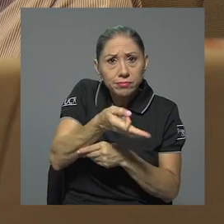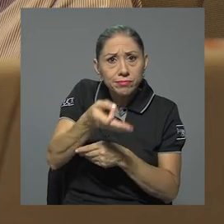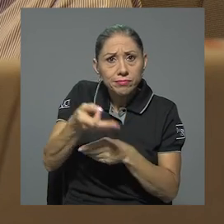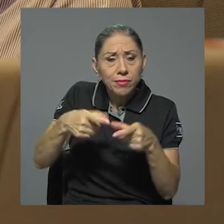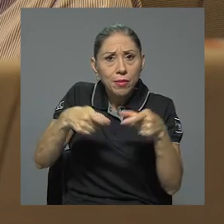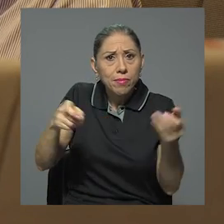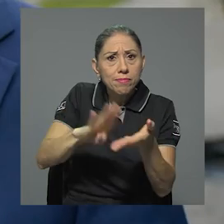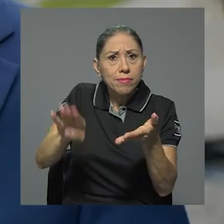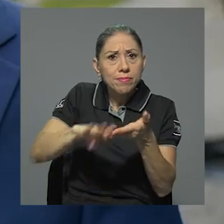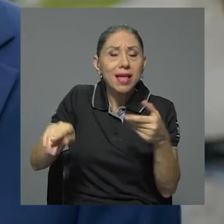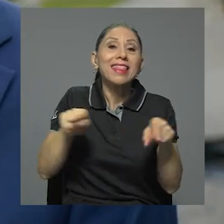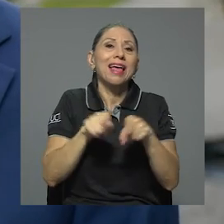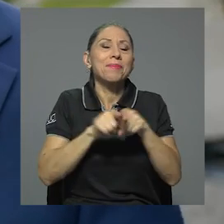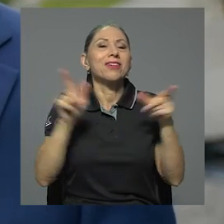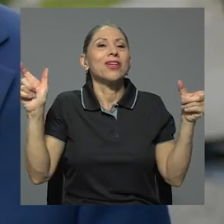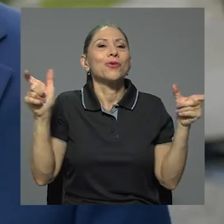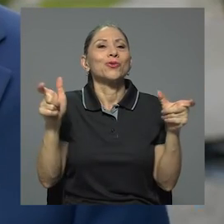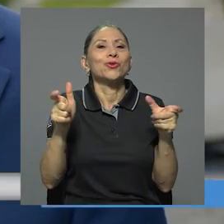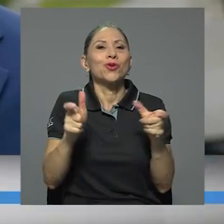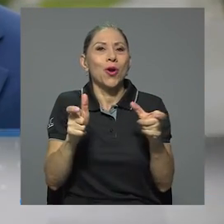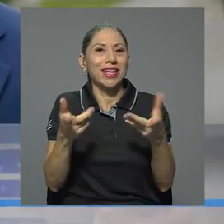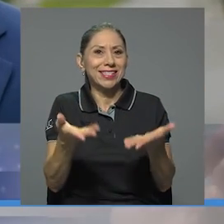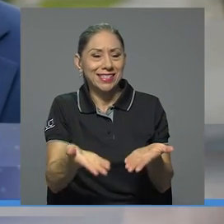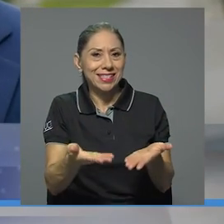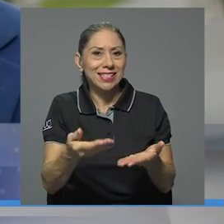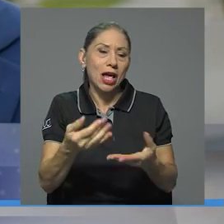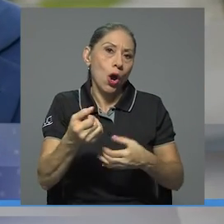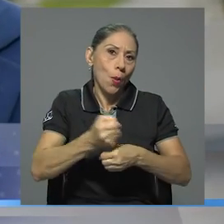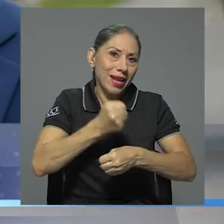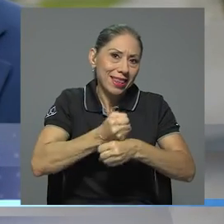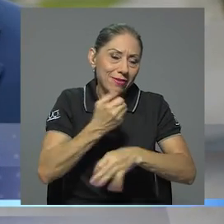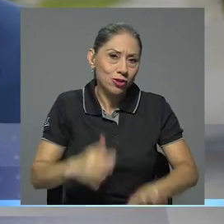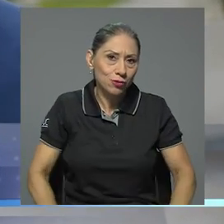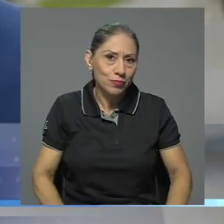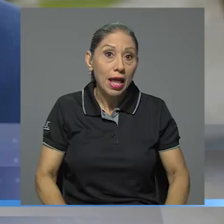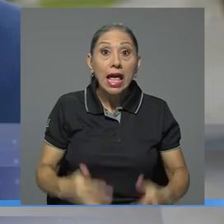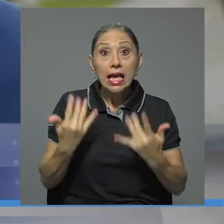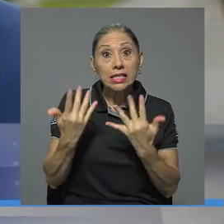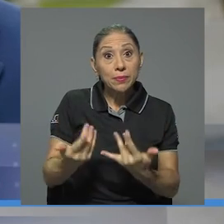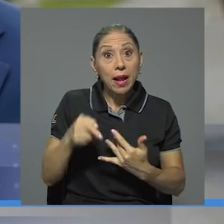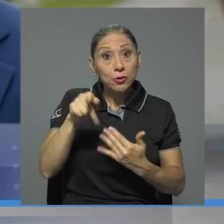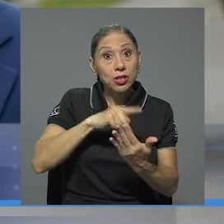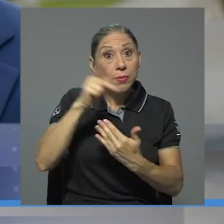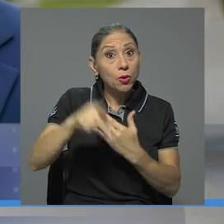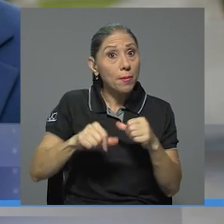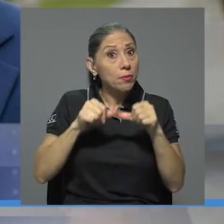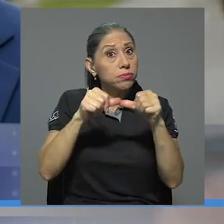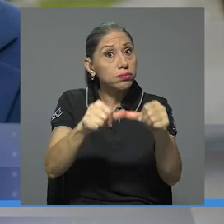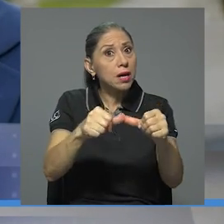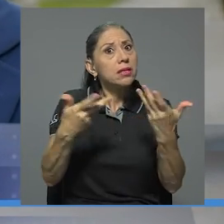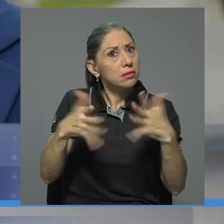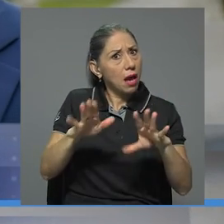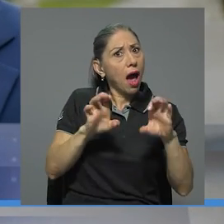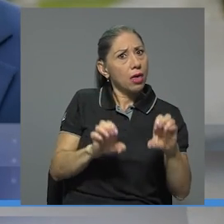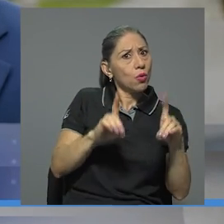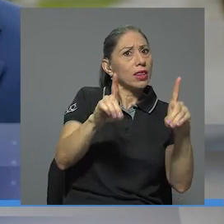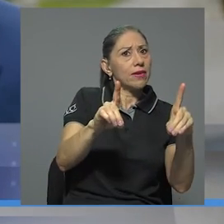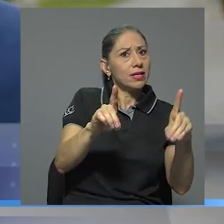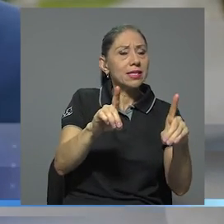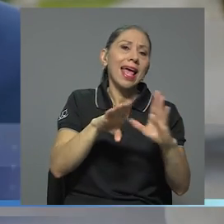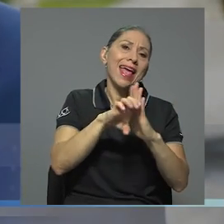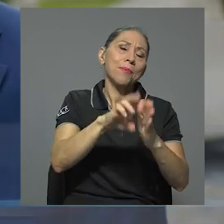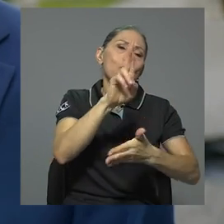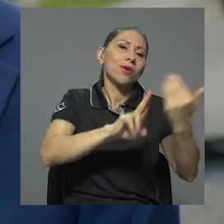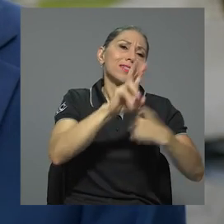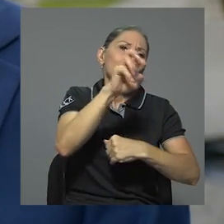operativos. Esperaríamos que siguiera creciendo el programa. Ya tenemos entidades educativas como la Universidad de Costa Rica, tenemos entidades financieras,